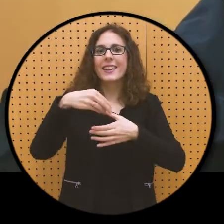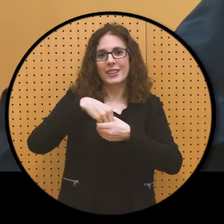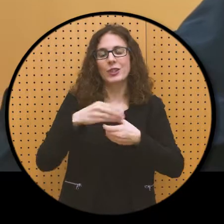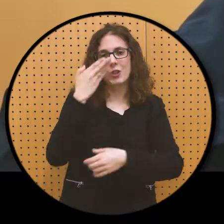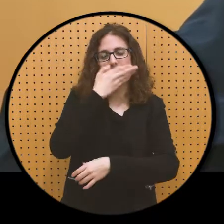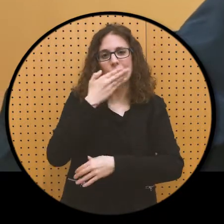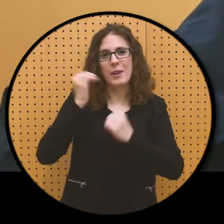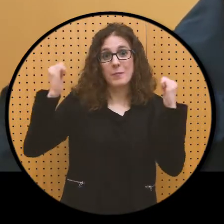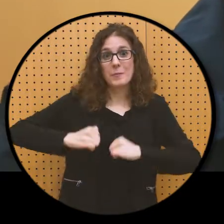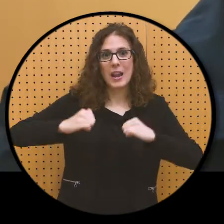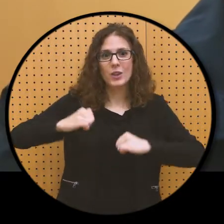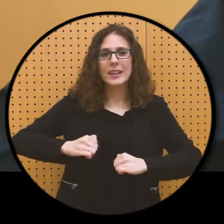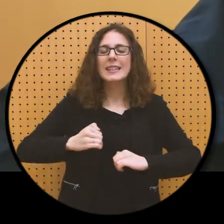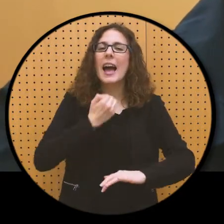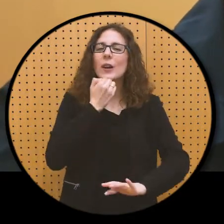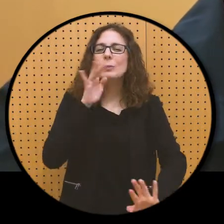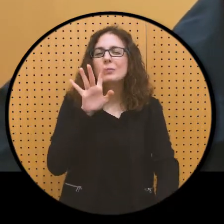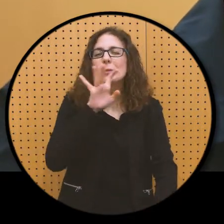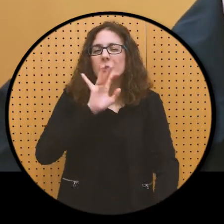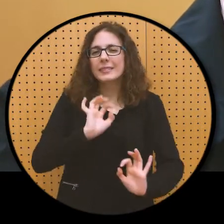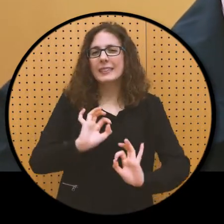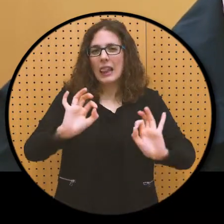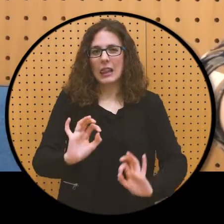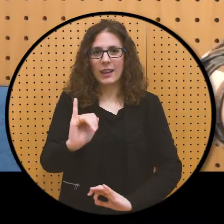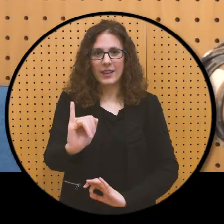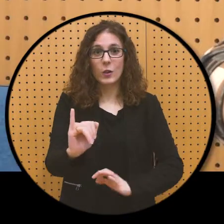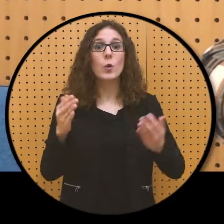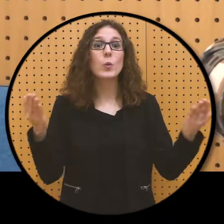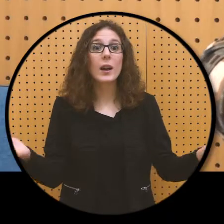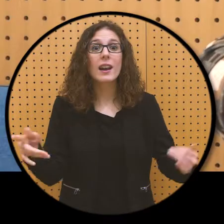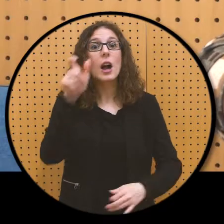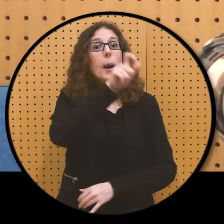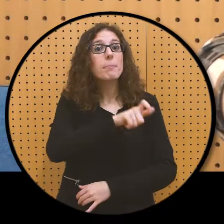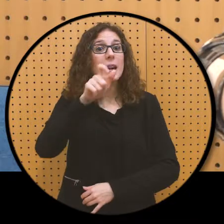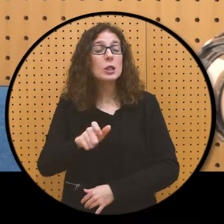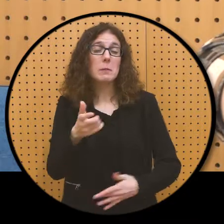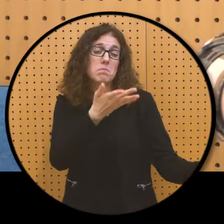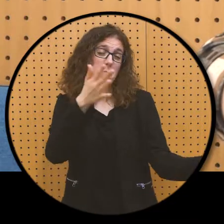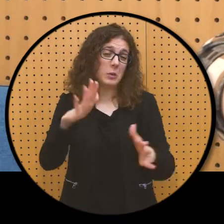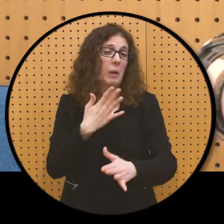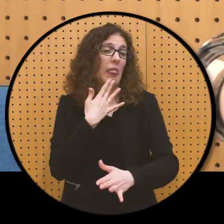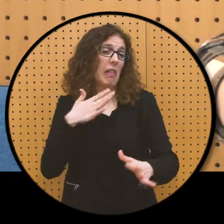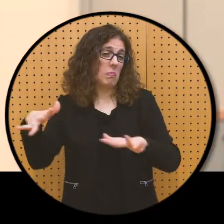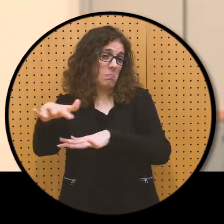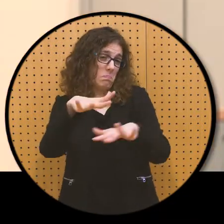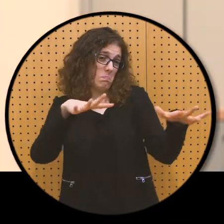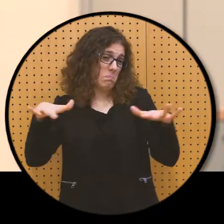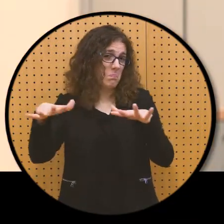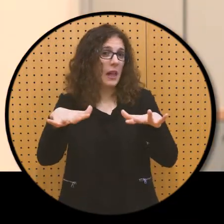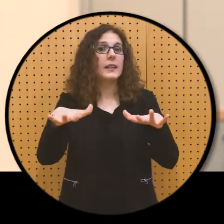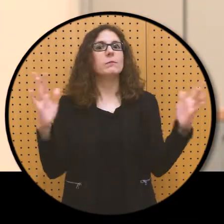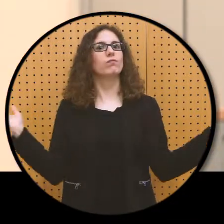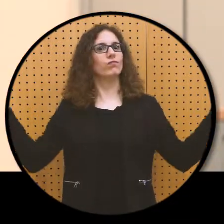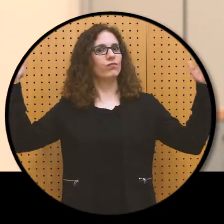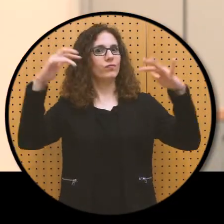escuelas de mayores tienen una particularidad y es que reúnen a personas más o menos de la misma edad que tienen